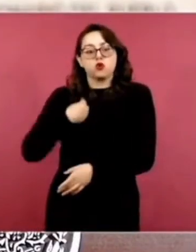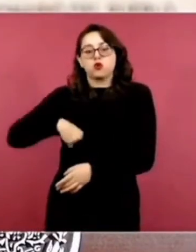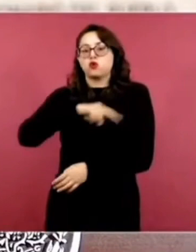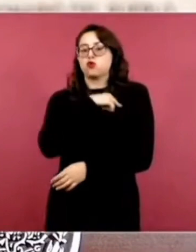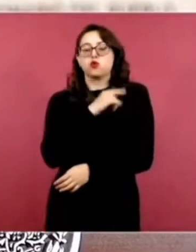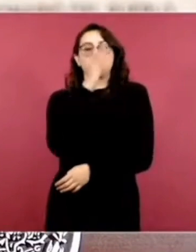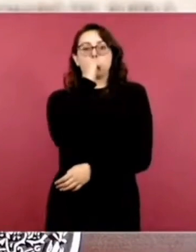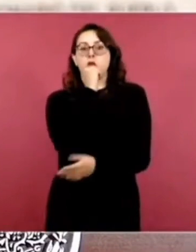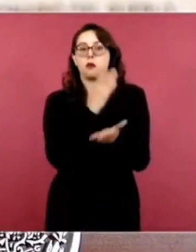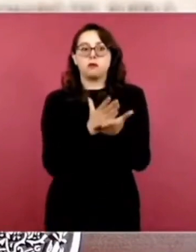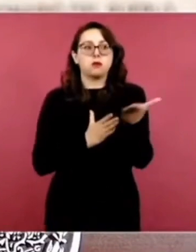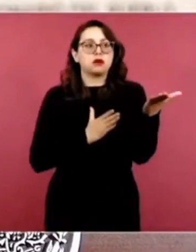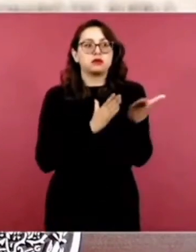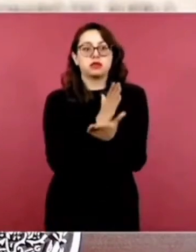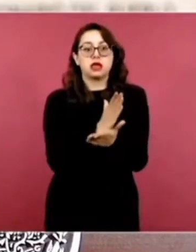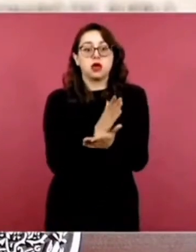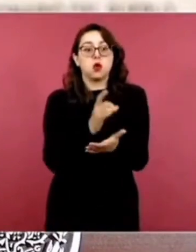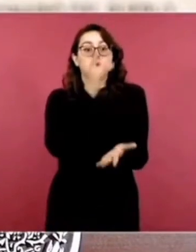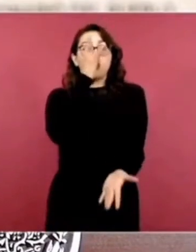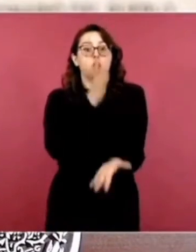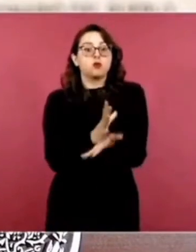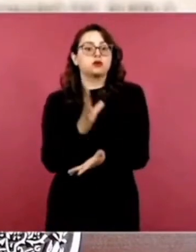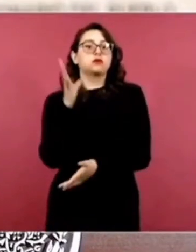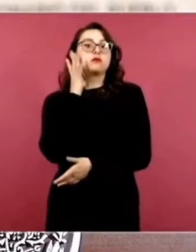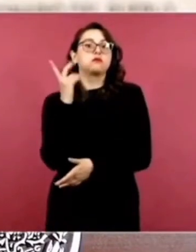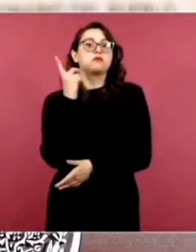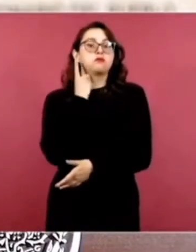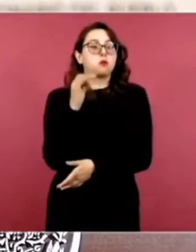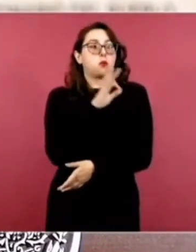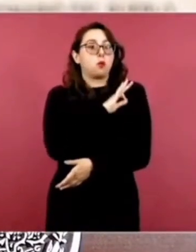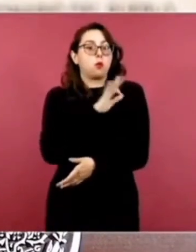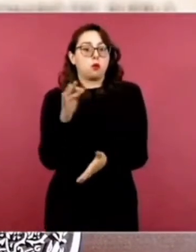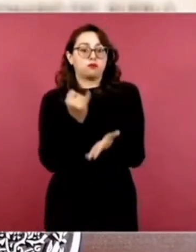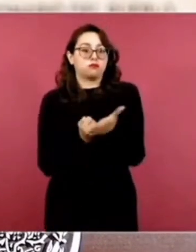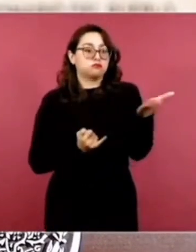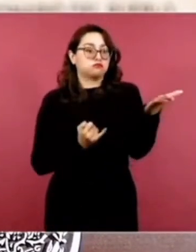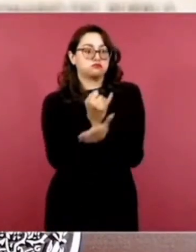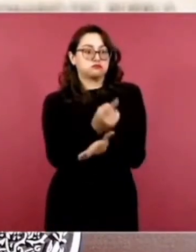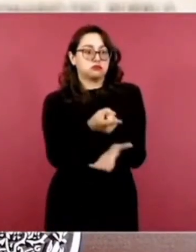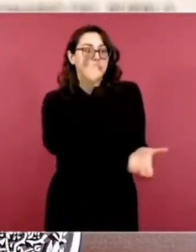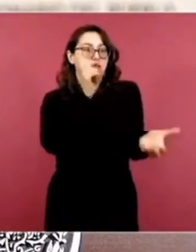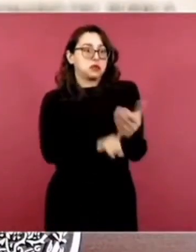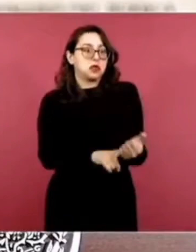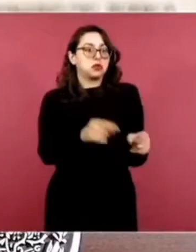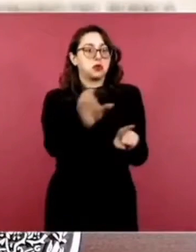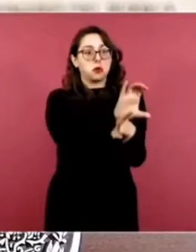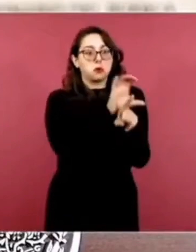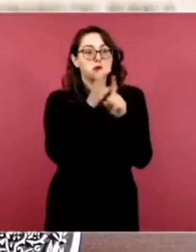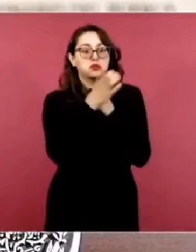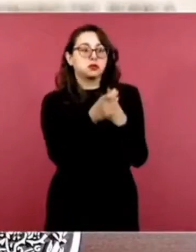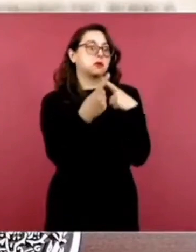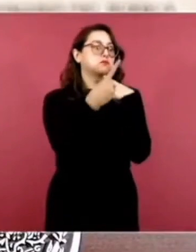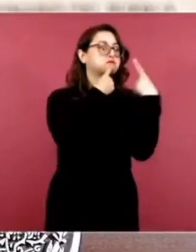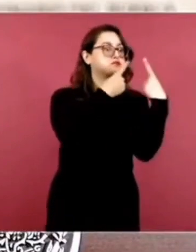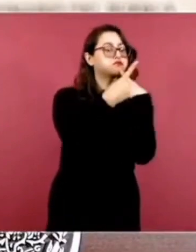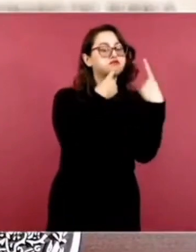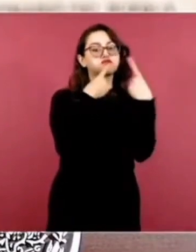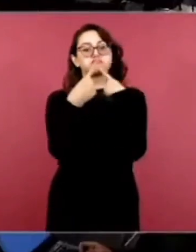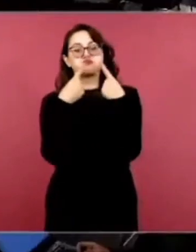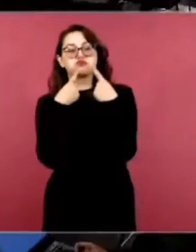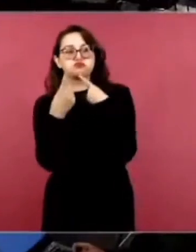Diputados tener esta discusión y habrán muy probablemente de escuchar a